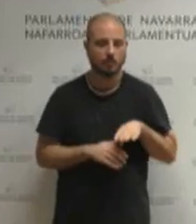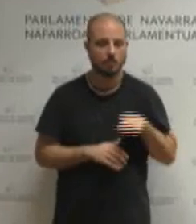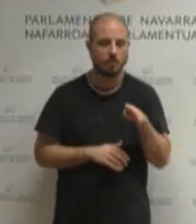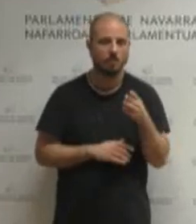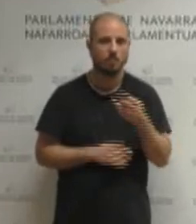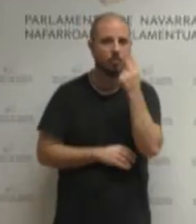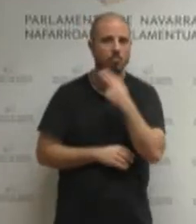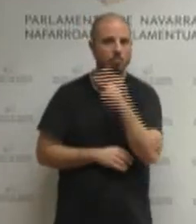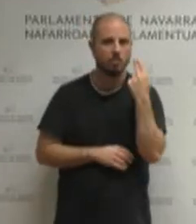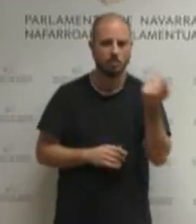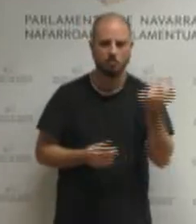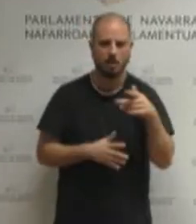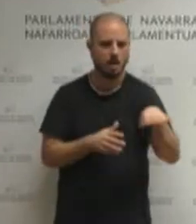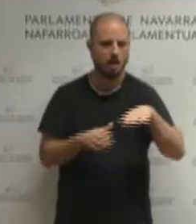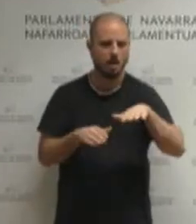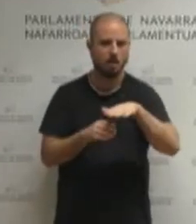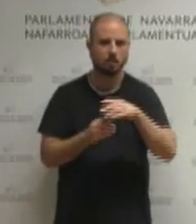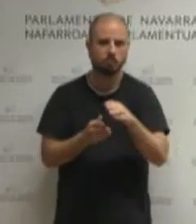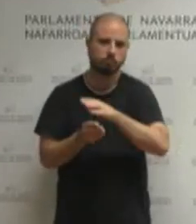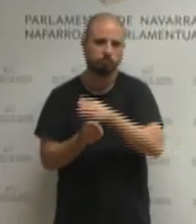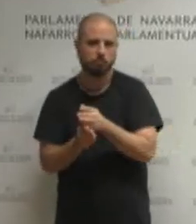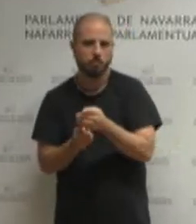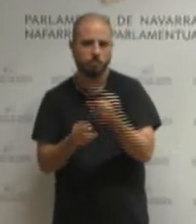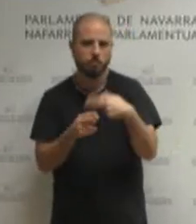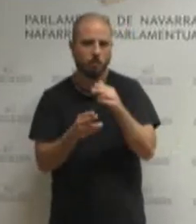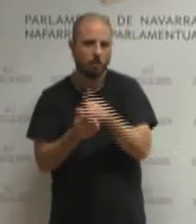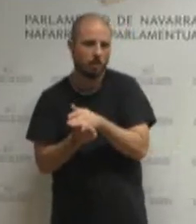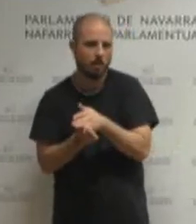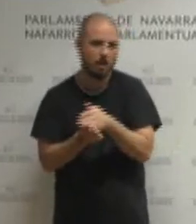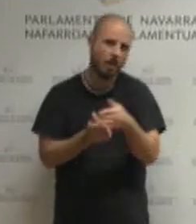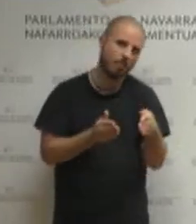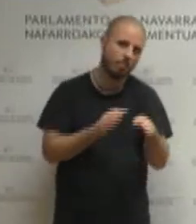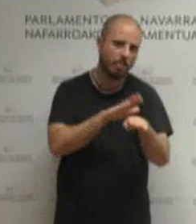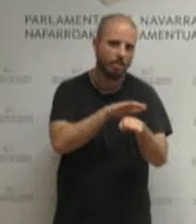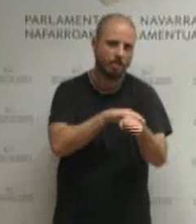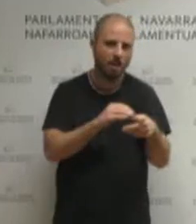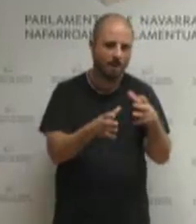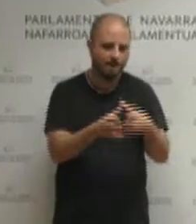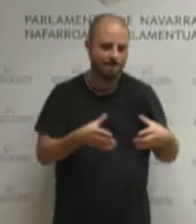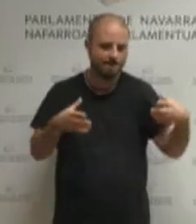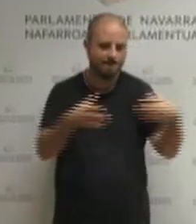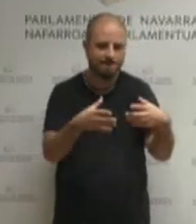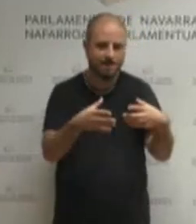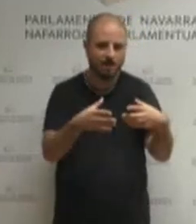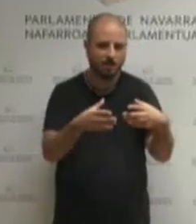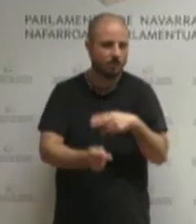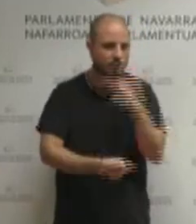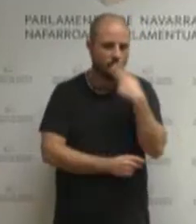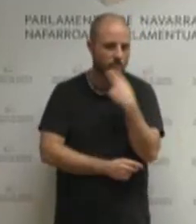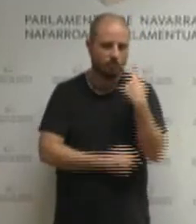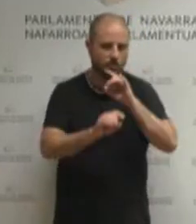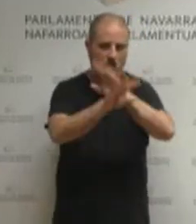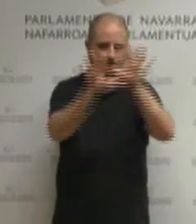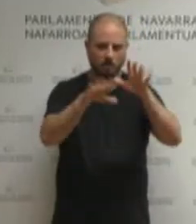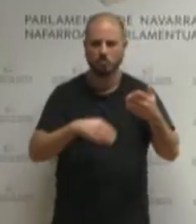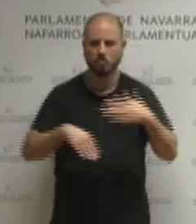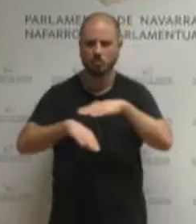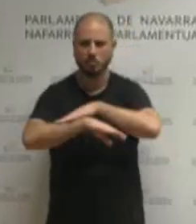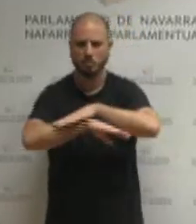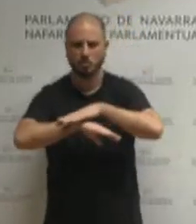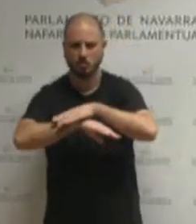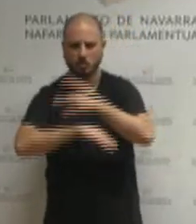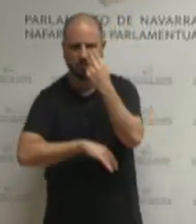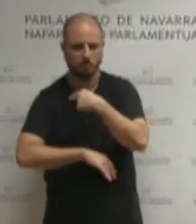diot kompromisori ez daukagu Nafar gobernuarekin edo Nafar gobernuonekin edo edo ez dakit zein